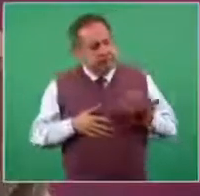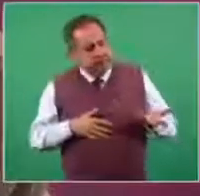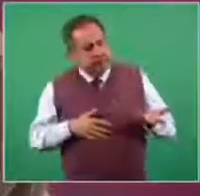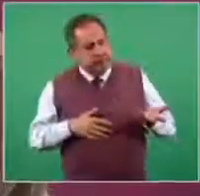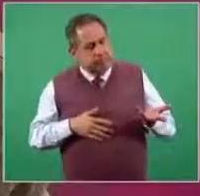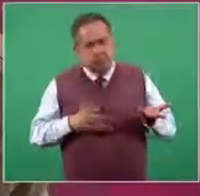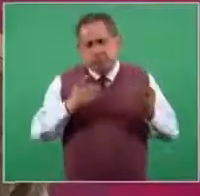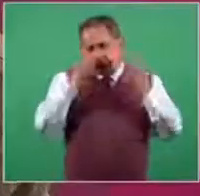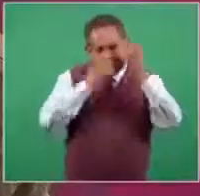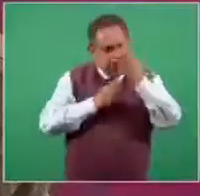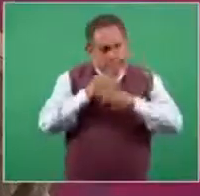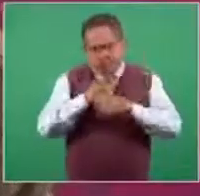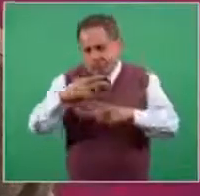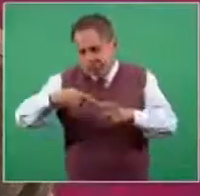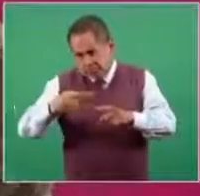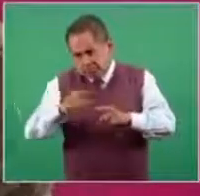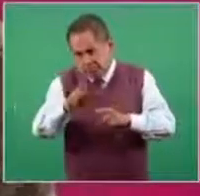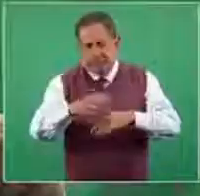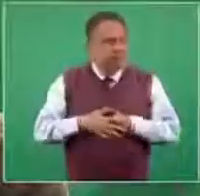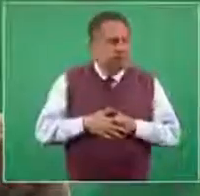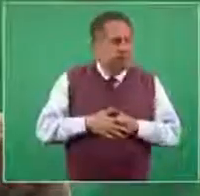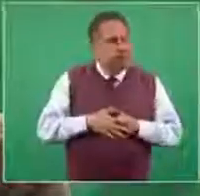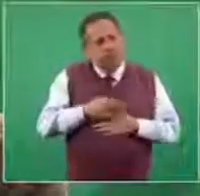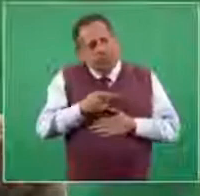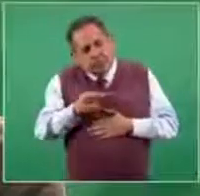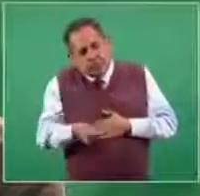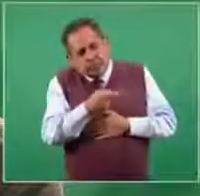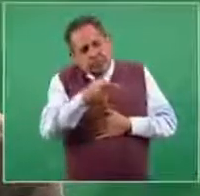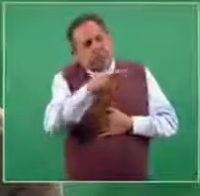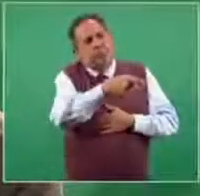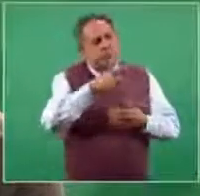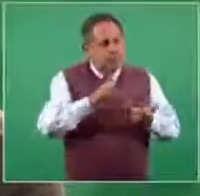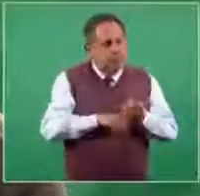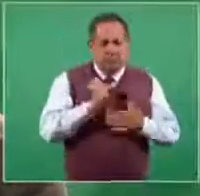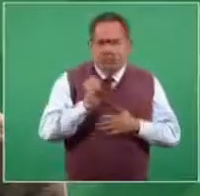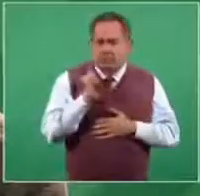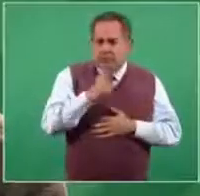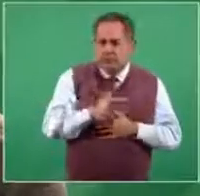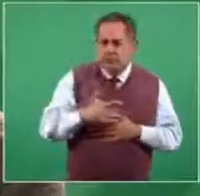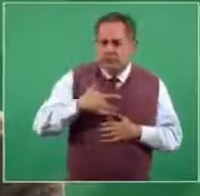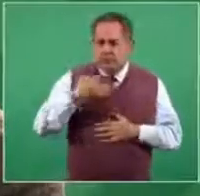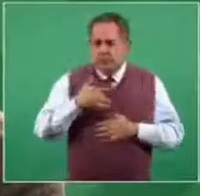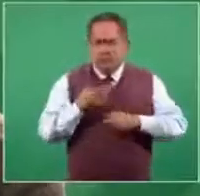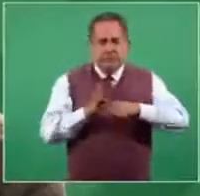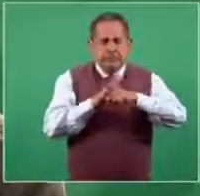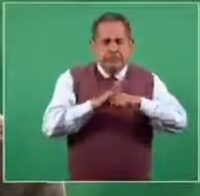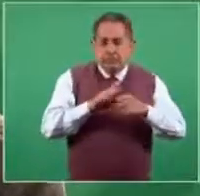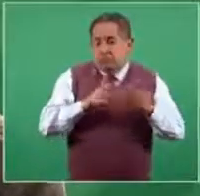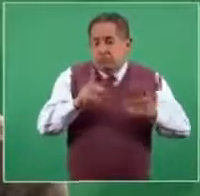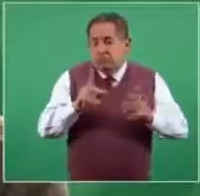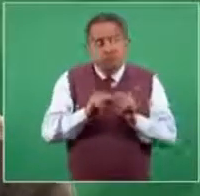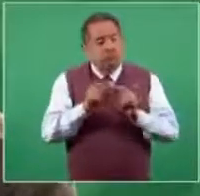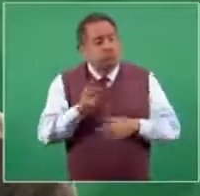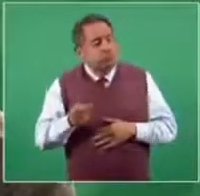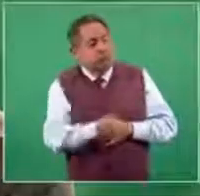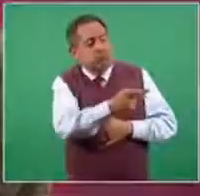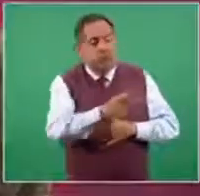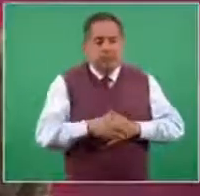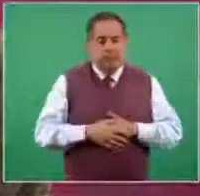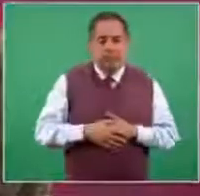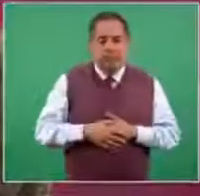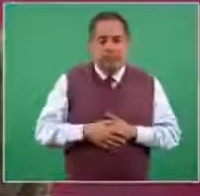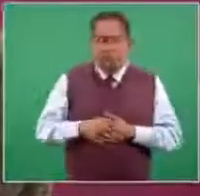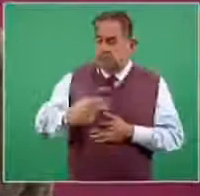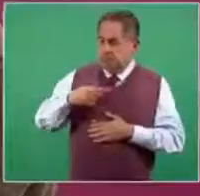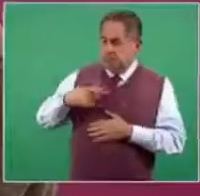conveniente, es muy adecuada. Se les pregunta a las personas si han tenido síntomas de COVID, ese es el filtro. Una